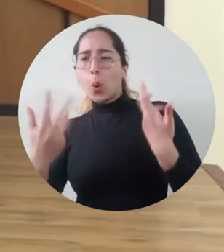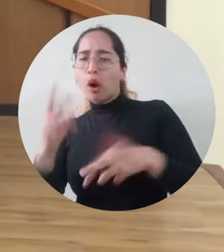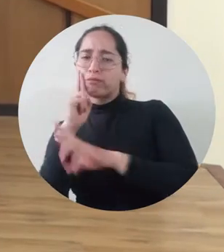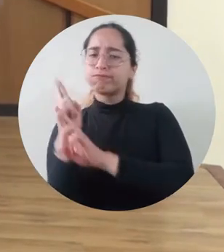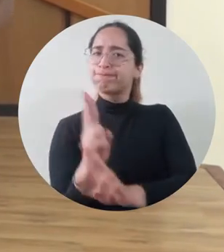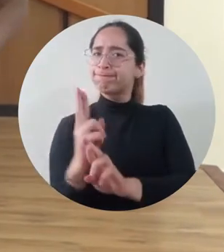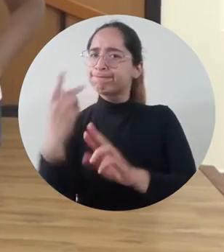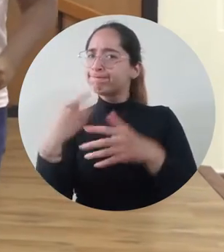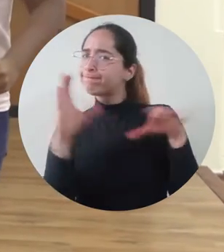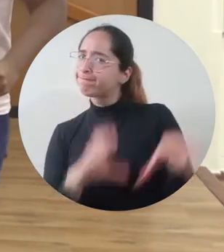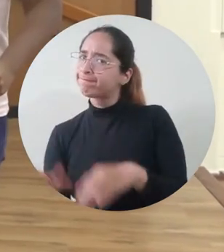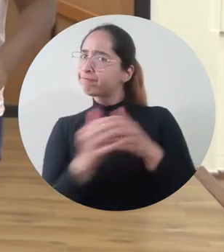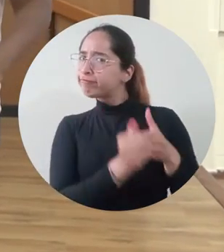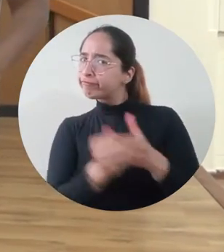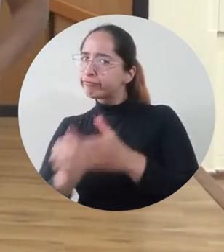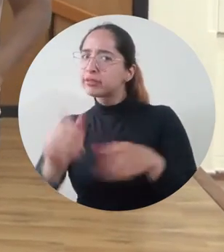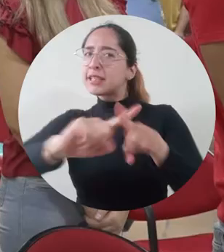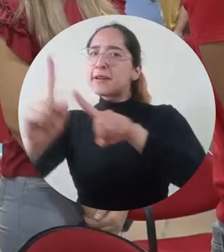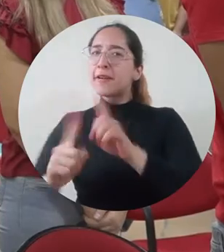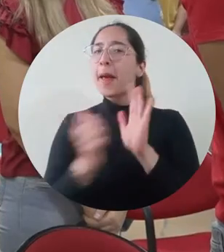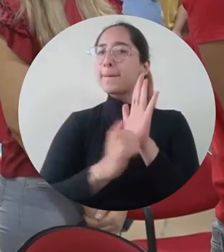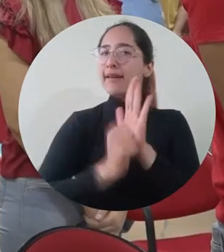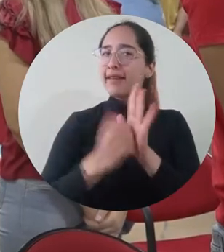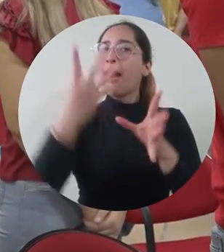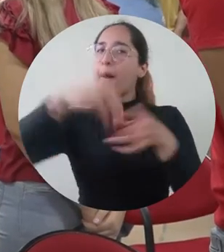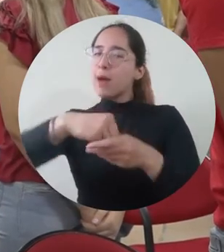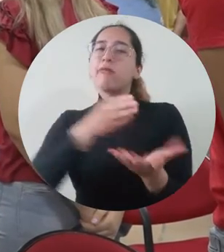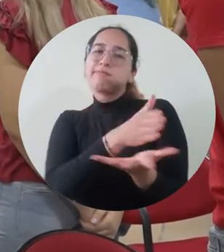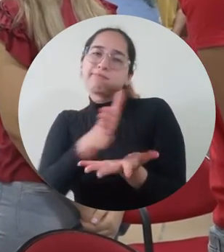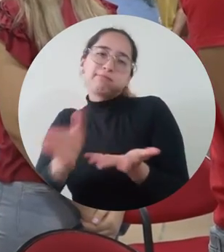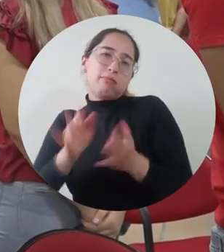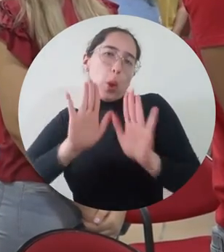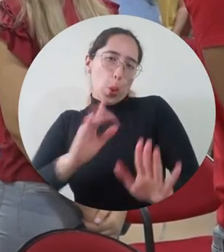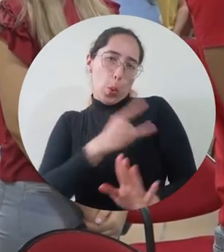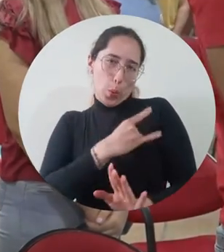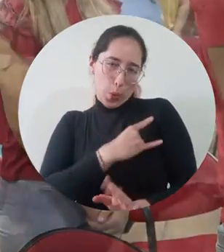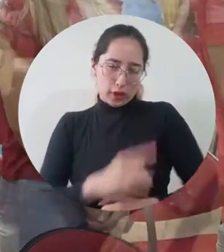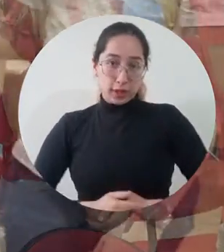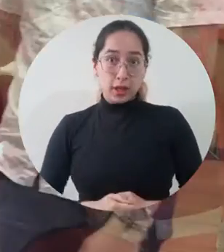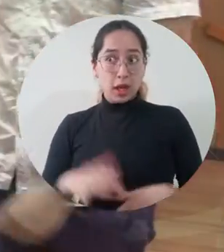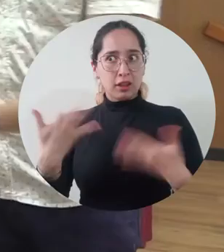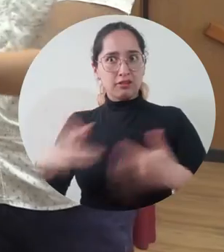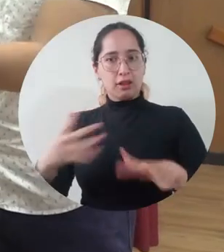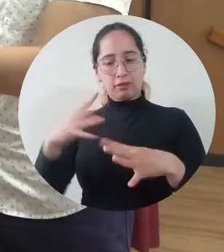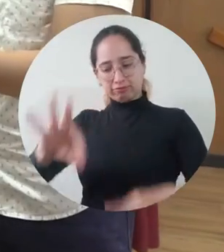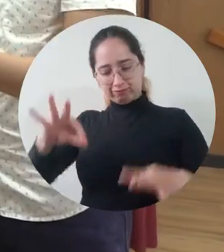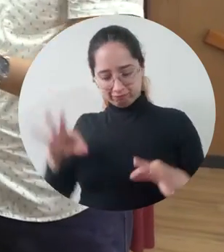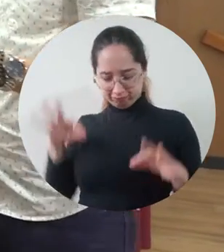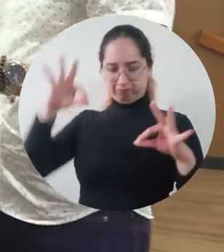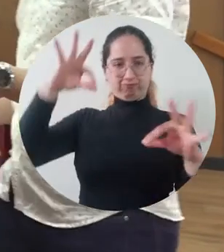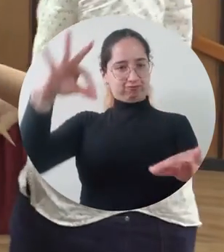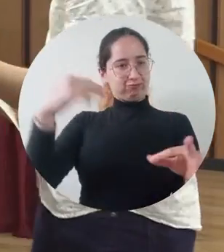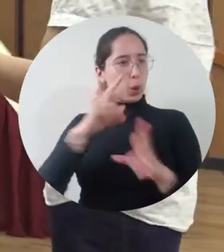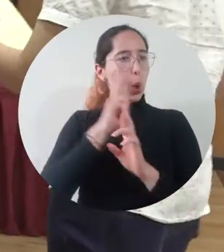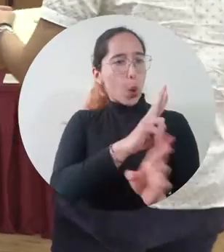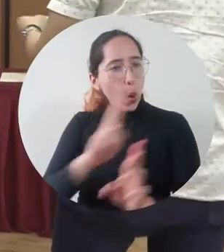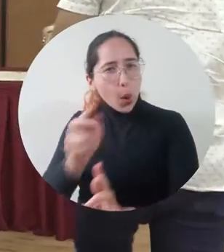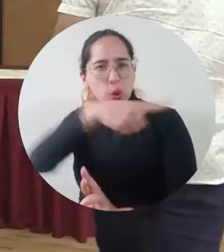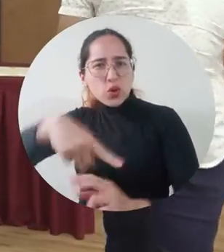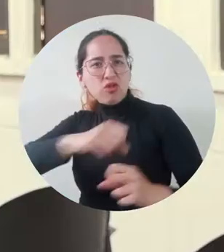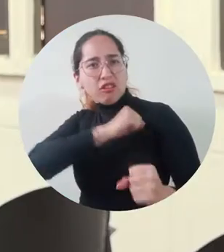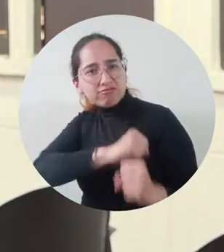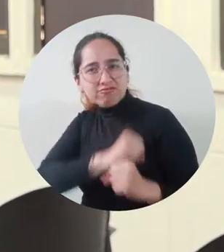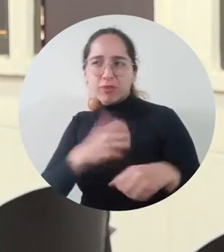diversas asignaturas de todos los programas de la Alma Mater. Es un reconocimiento en nota de estilo a ese trabajo que hacen nuestros monitores